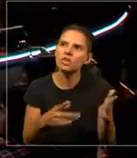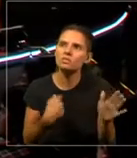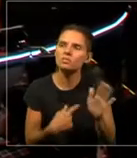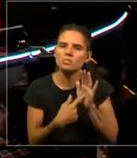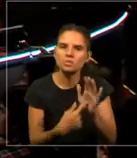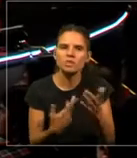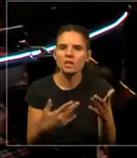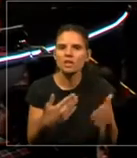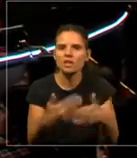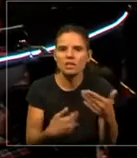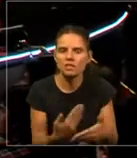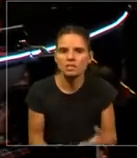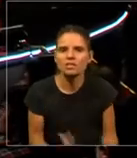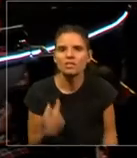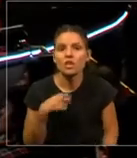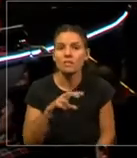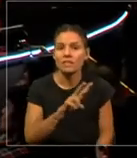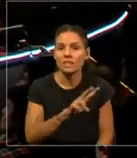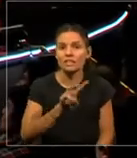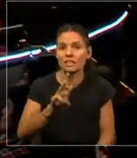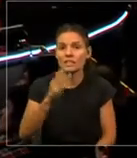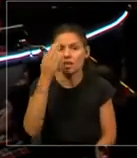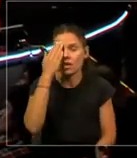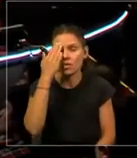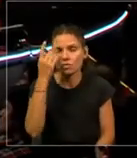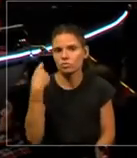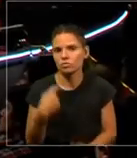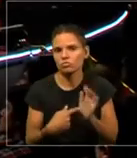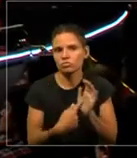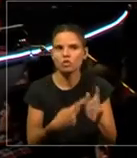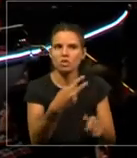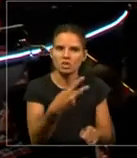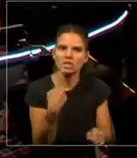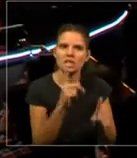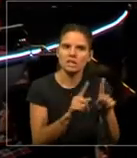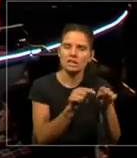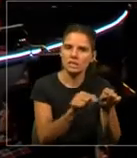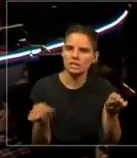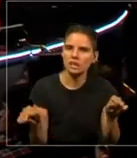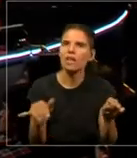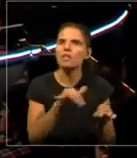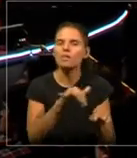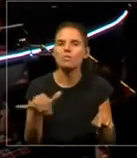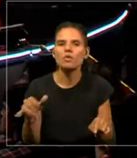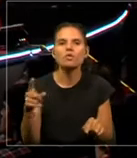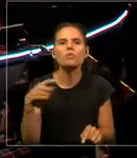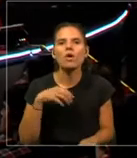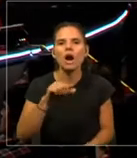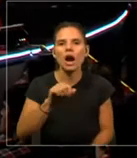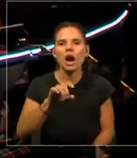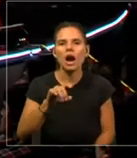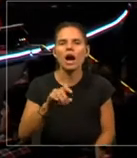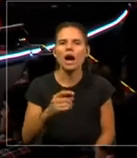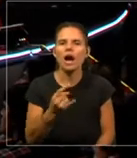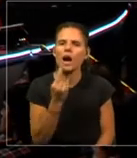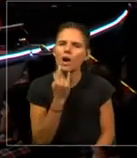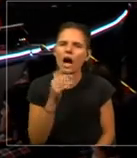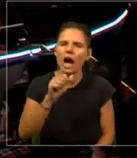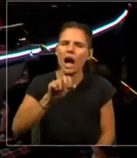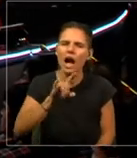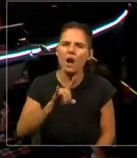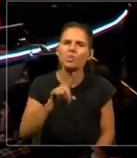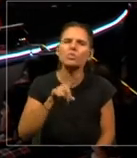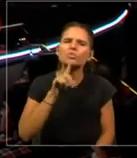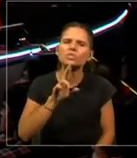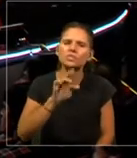se presentó el 23 de agosto en Buenos Aires con esas noticias del día, después fuimos a Austria, a un lugar que se llama Ars Electrónica, que es un